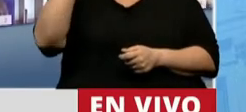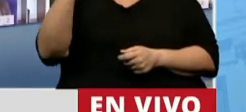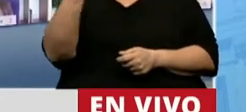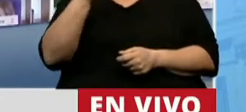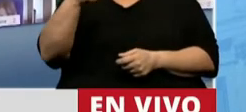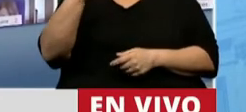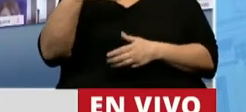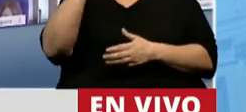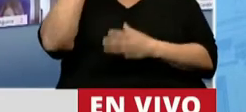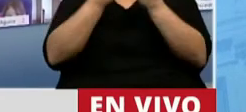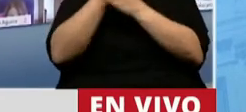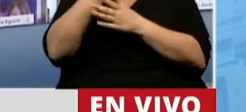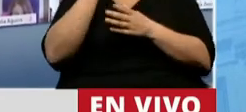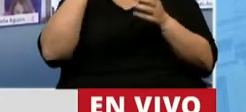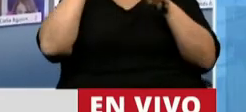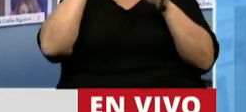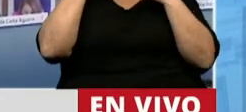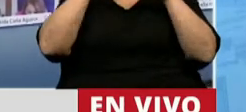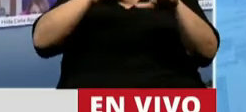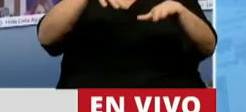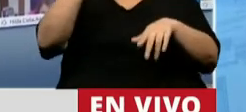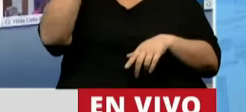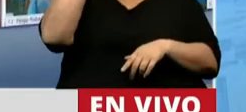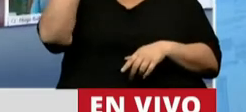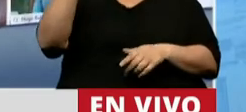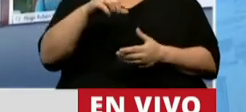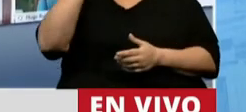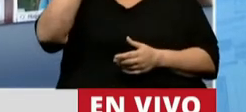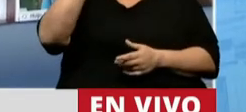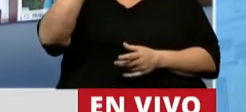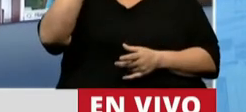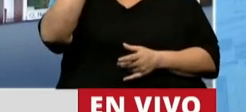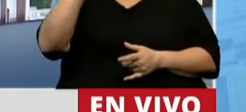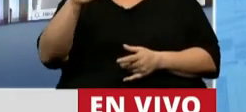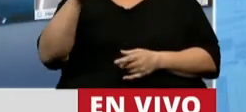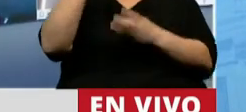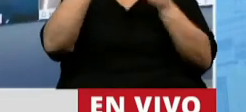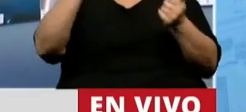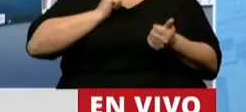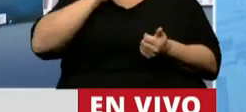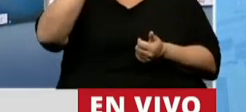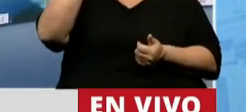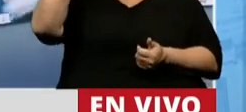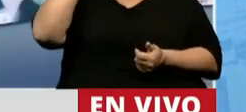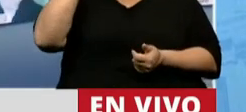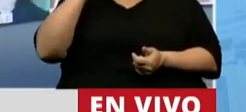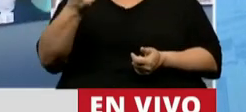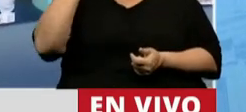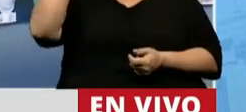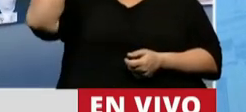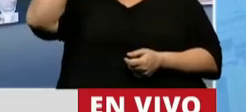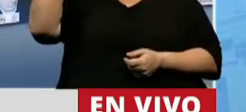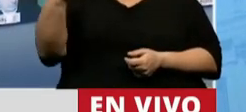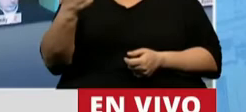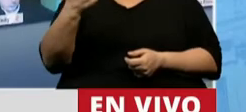fue uno de los artífices del Cordobazo, que dio inicio al final de la dictadura de Honganía. En el año 73 hizo